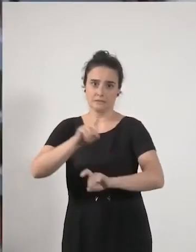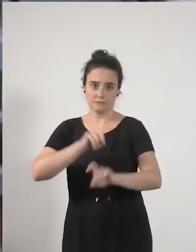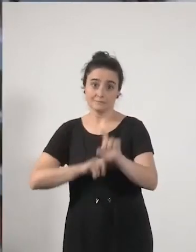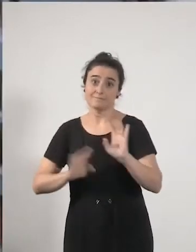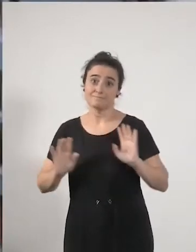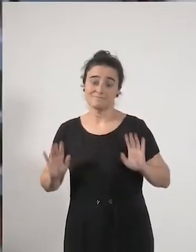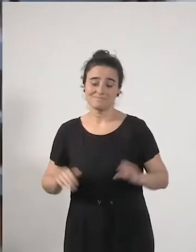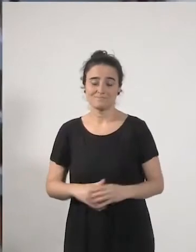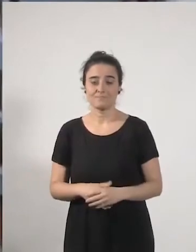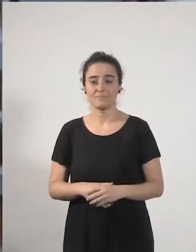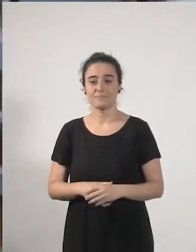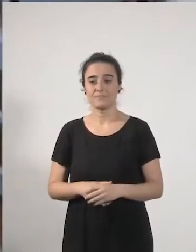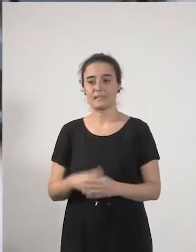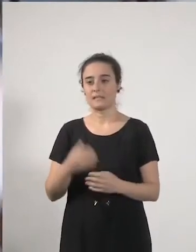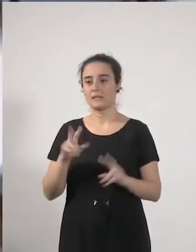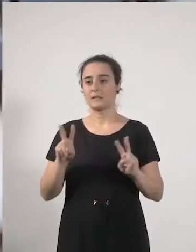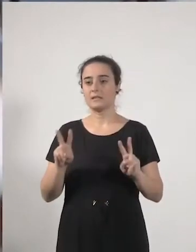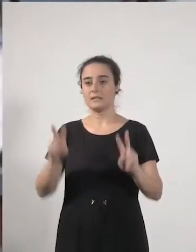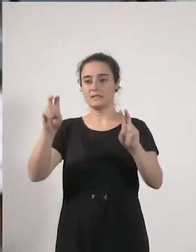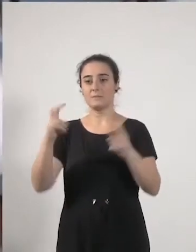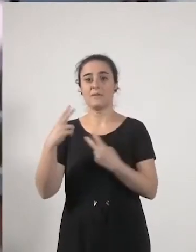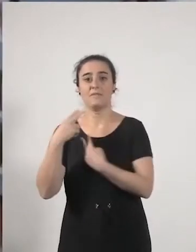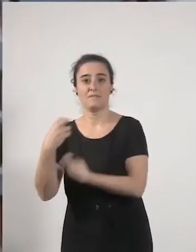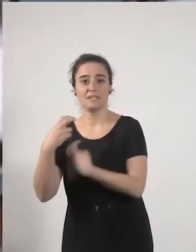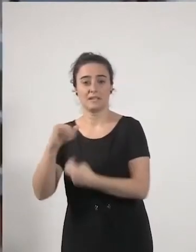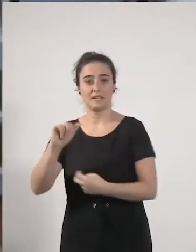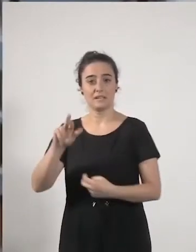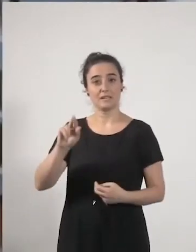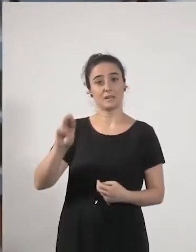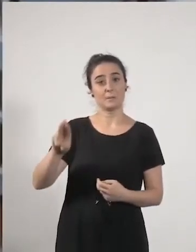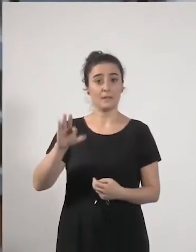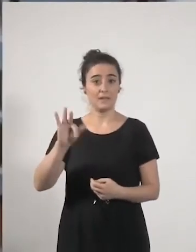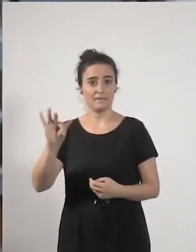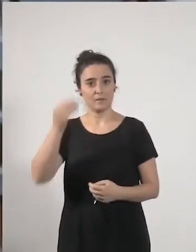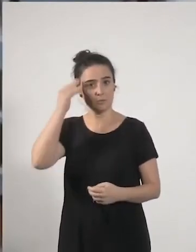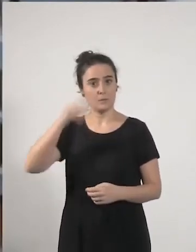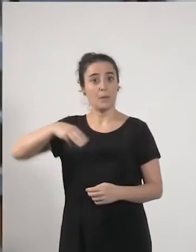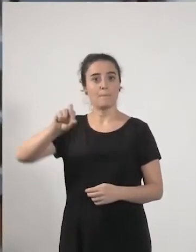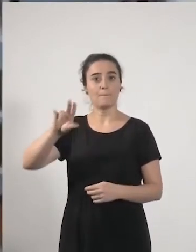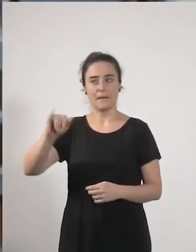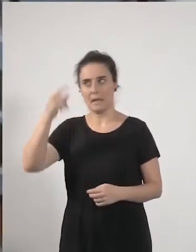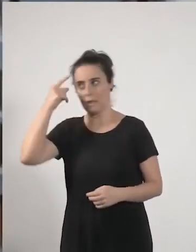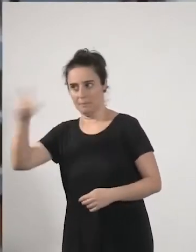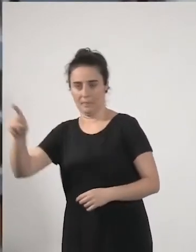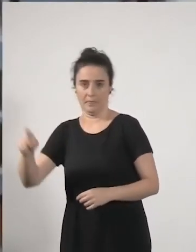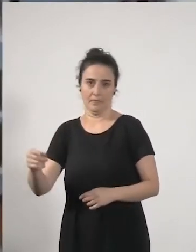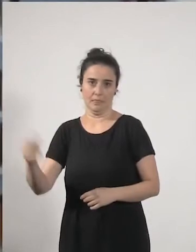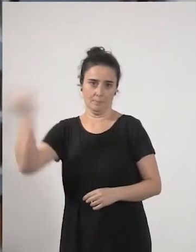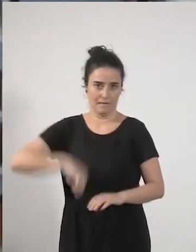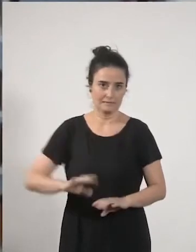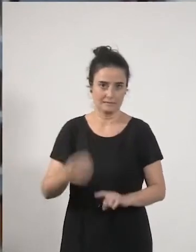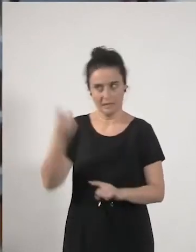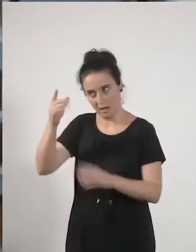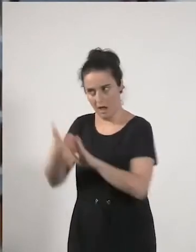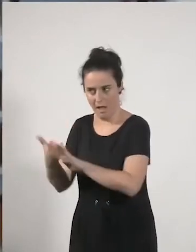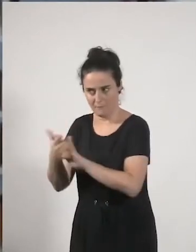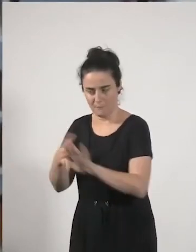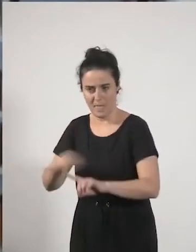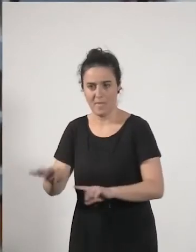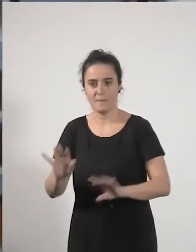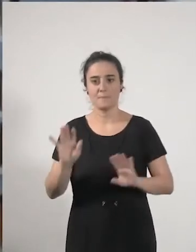bueno en el tema fiscal del IRPC hizo María sabe de eso o sea que ya ella hablará entonces